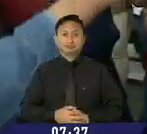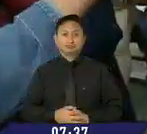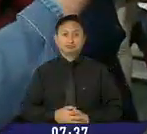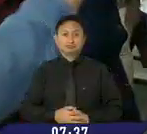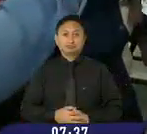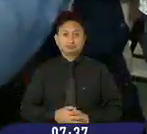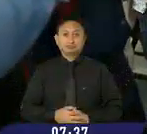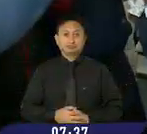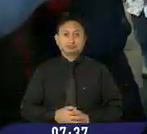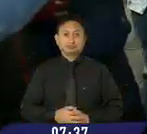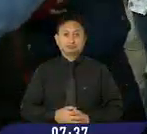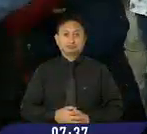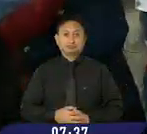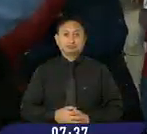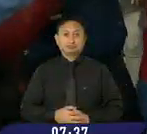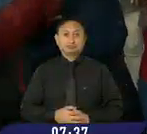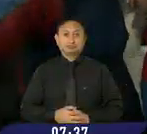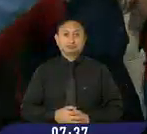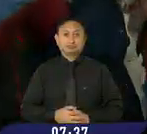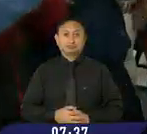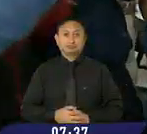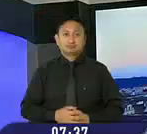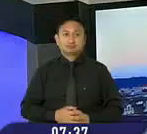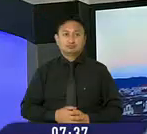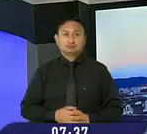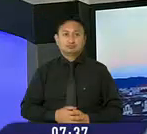informó Ismenia Solórzano.